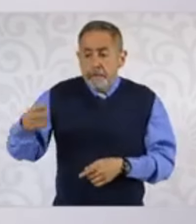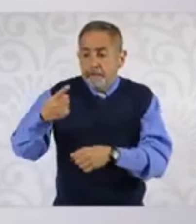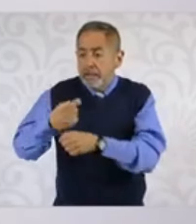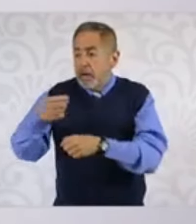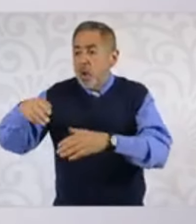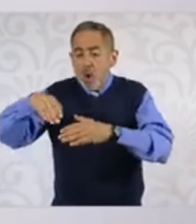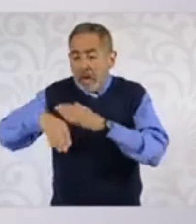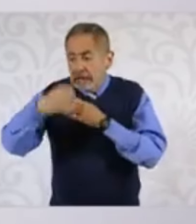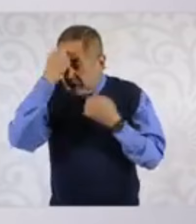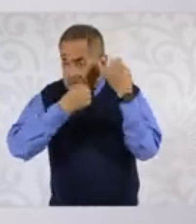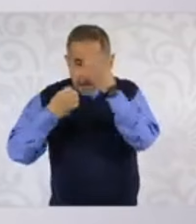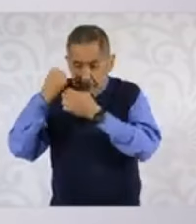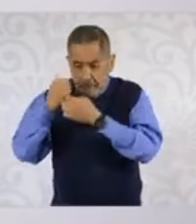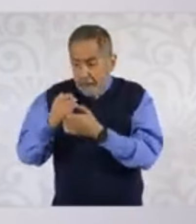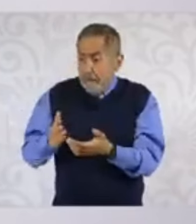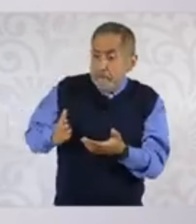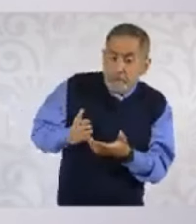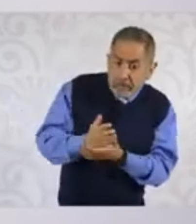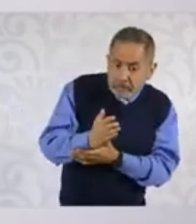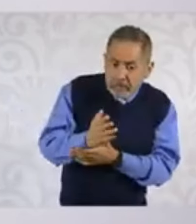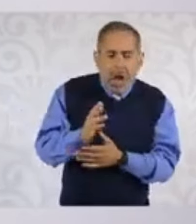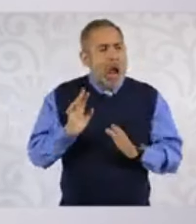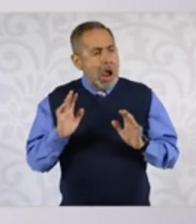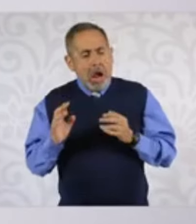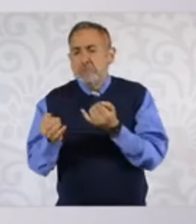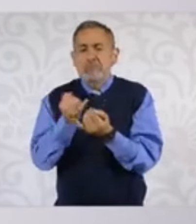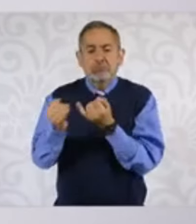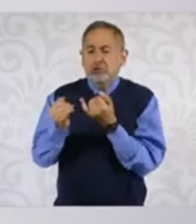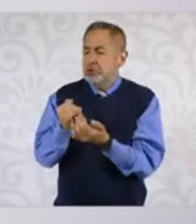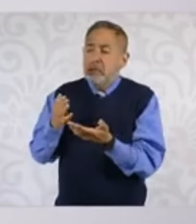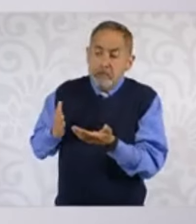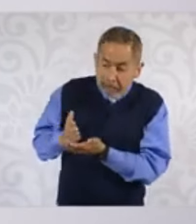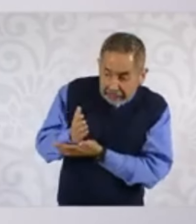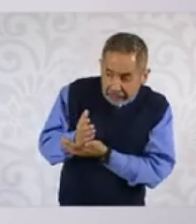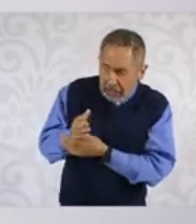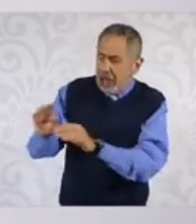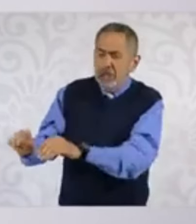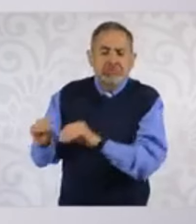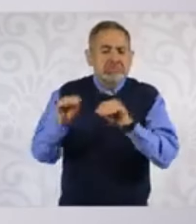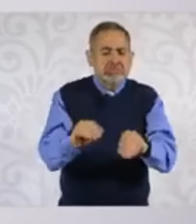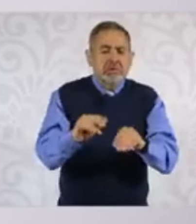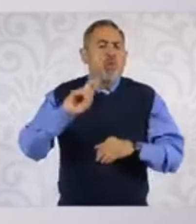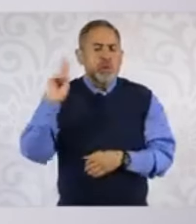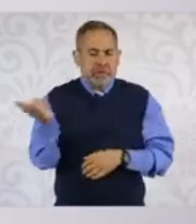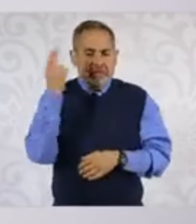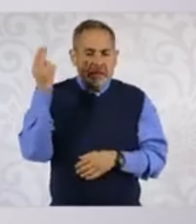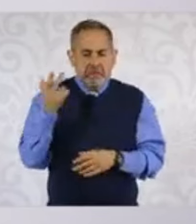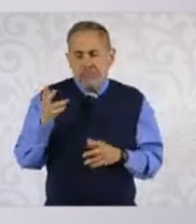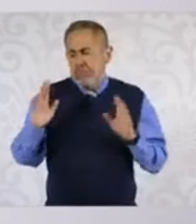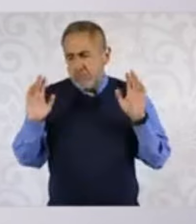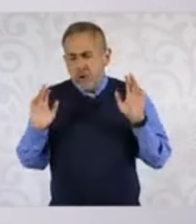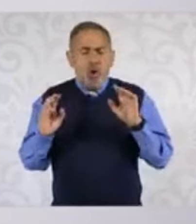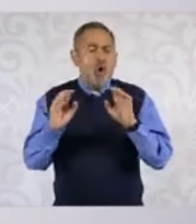principio. Lo primero que nada, quiero comentarles que es importante escuchar el video con atención